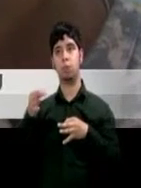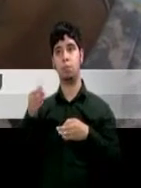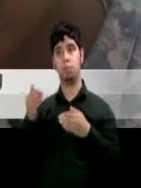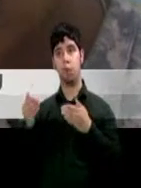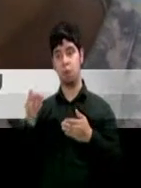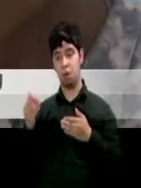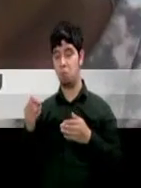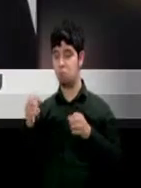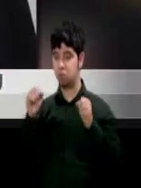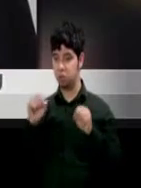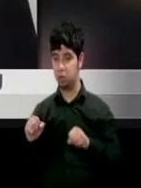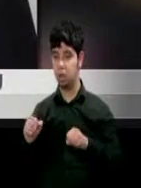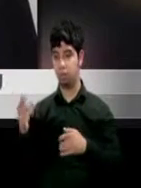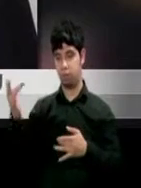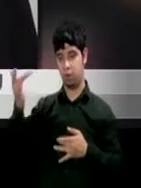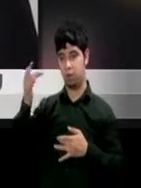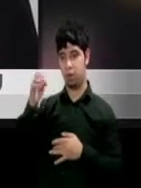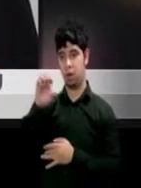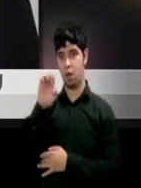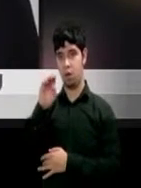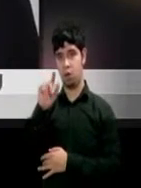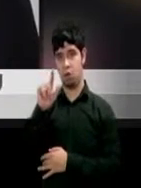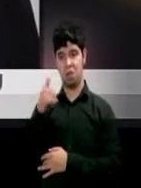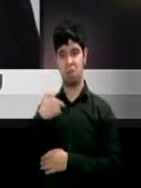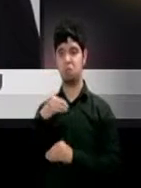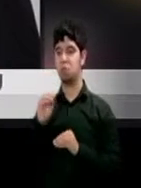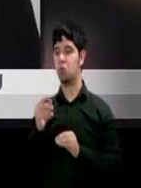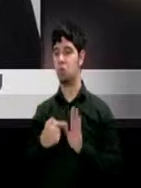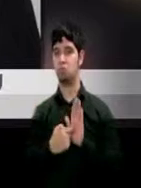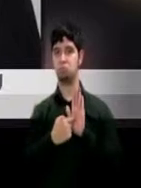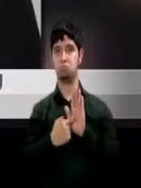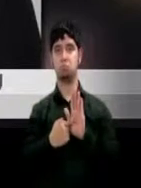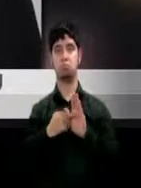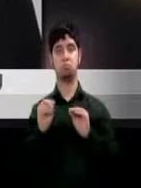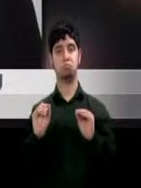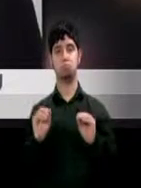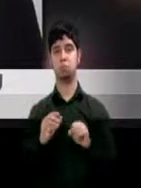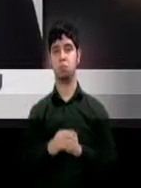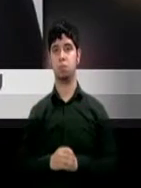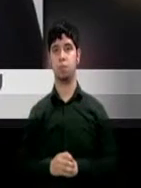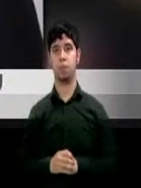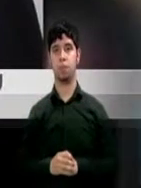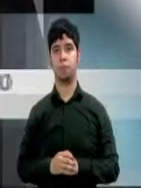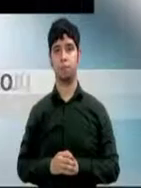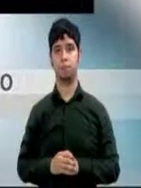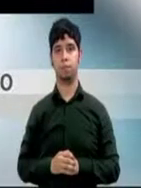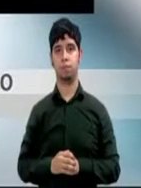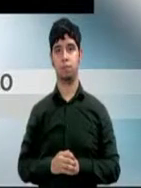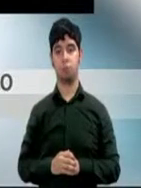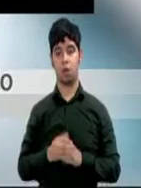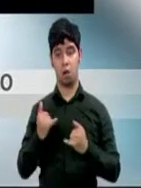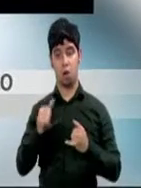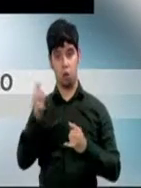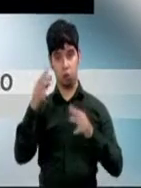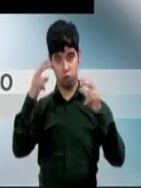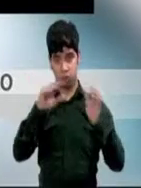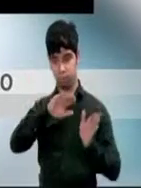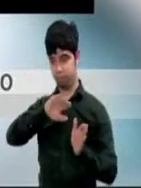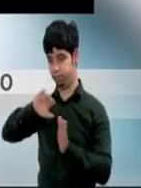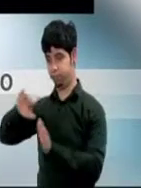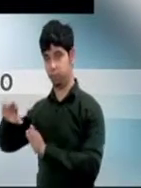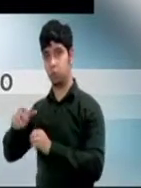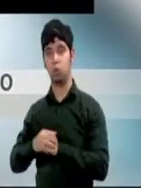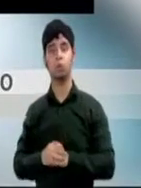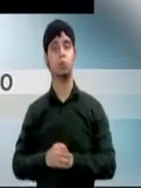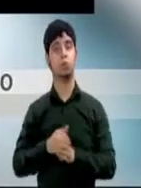síntomas de ébola, aunque ninguno lo reflejó en ese entonces. Era cambiando de tema una adolescente